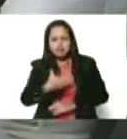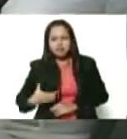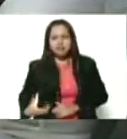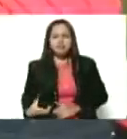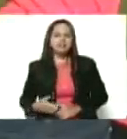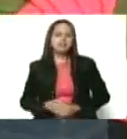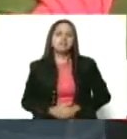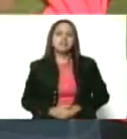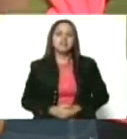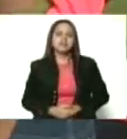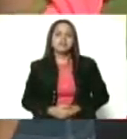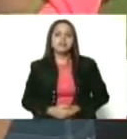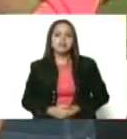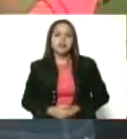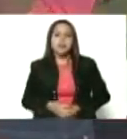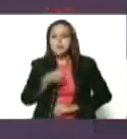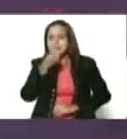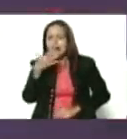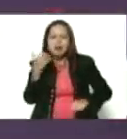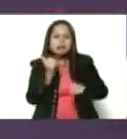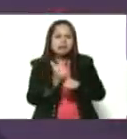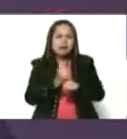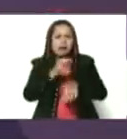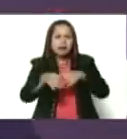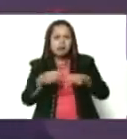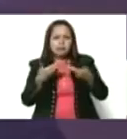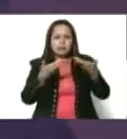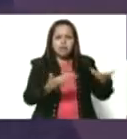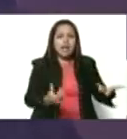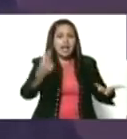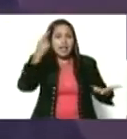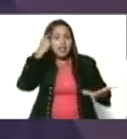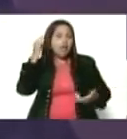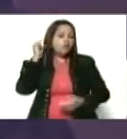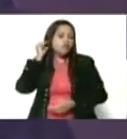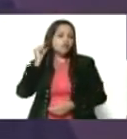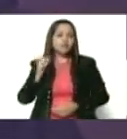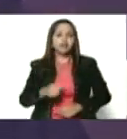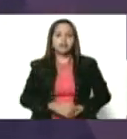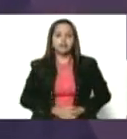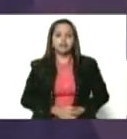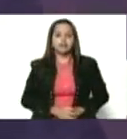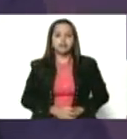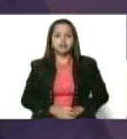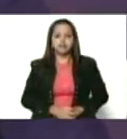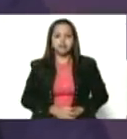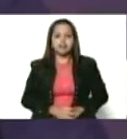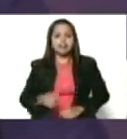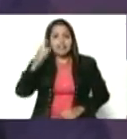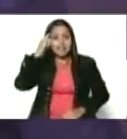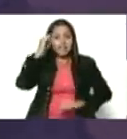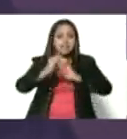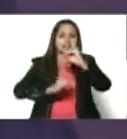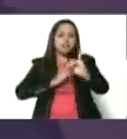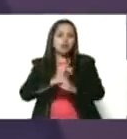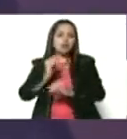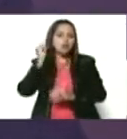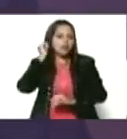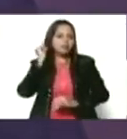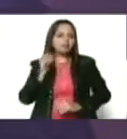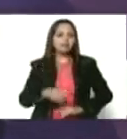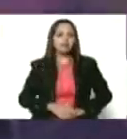por ese regalo tan maravilloso para el Día de las Mujeres, Día Internacional de la Mujer, ¿oyó?